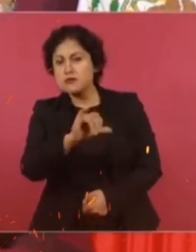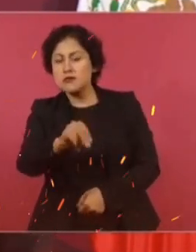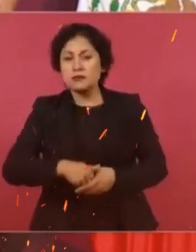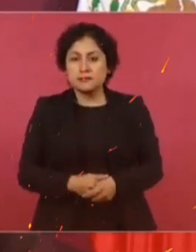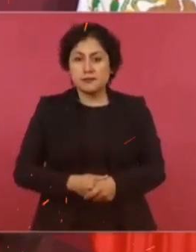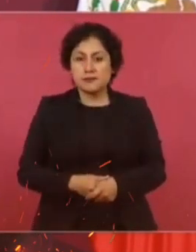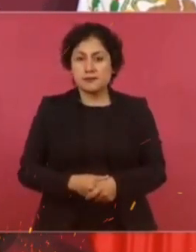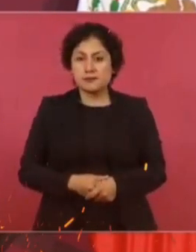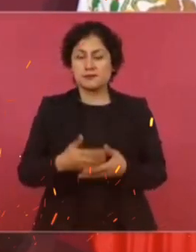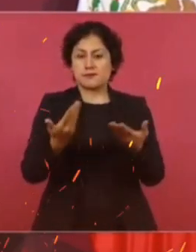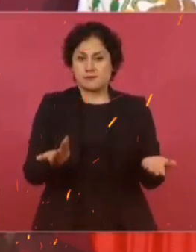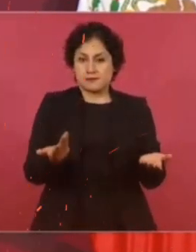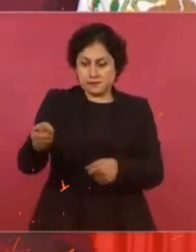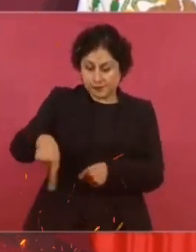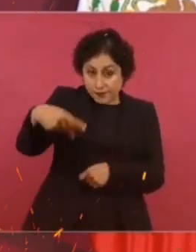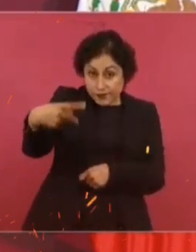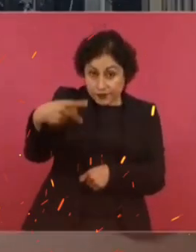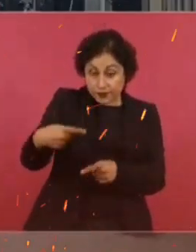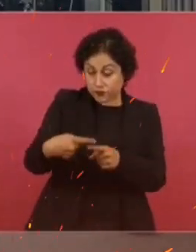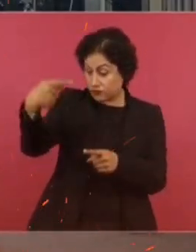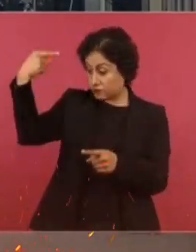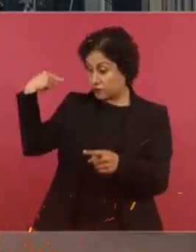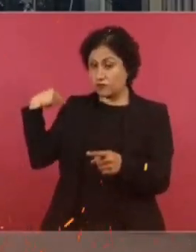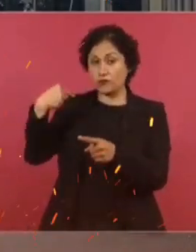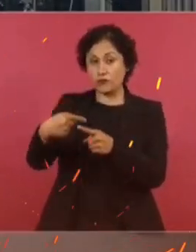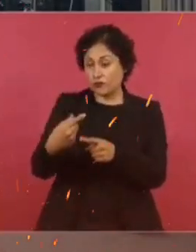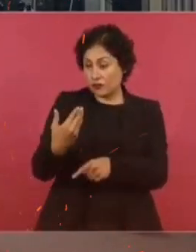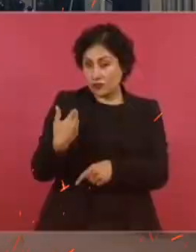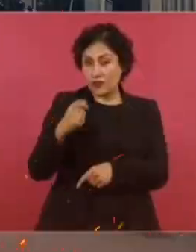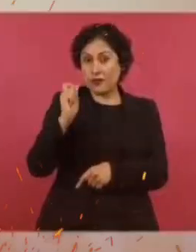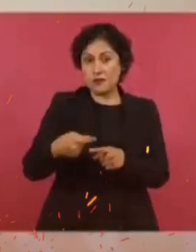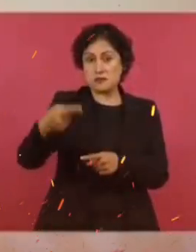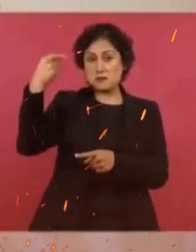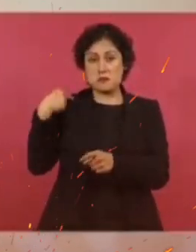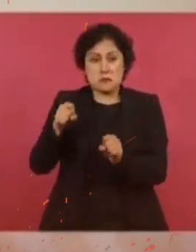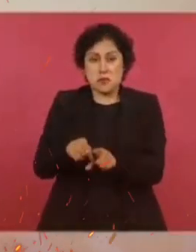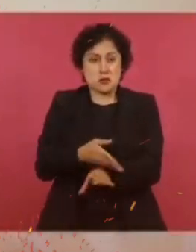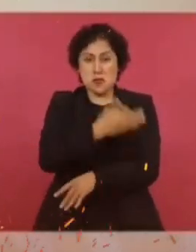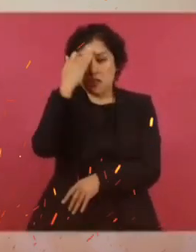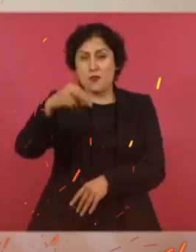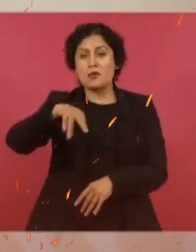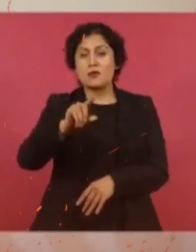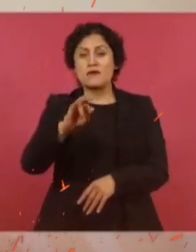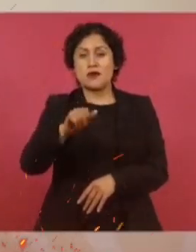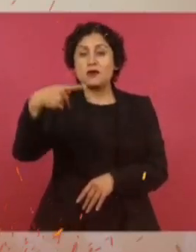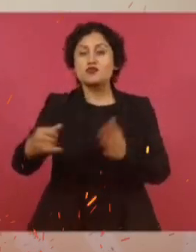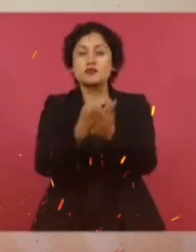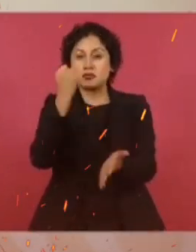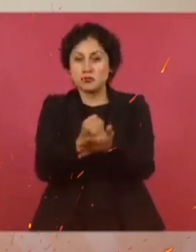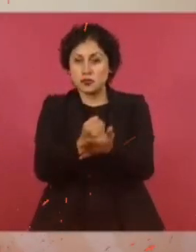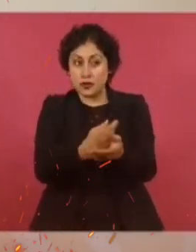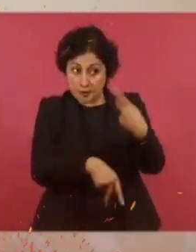Y las decisiones que han tomado en los últimos años, en todo el periodo neoliberal, han sido en beneficio del pueblo de México.